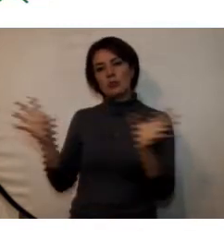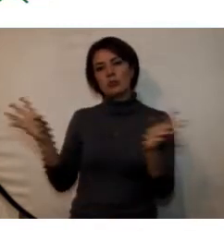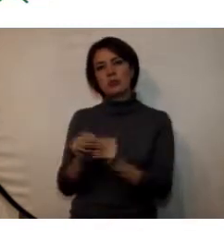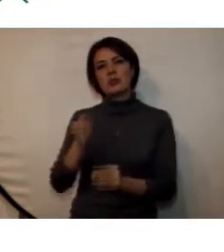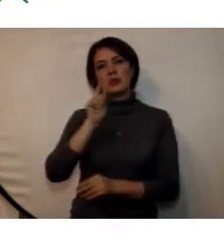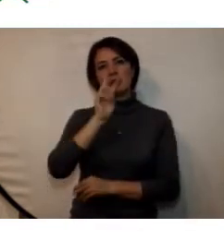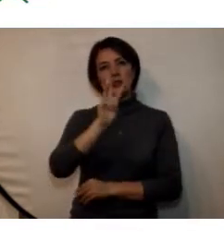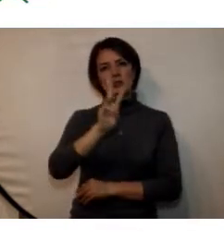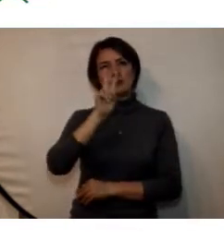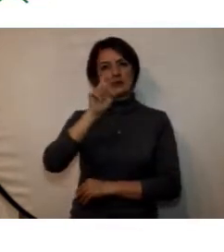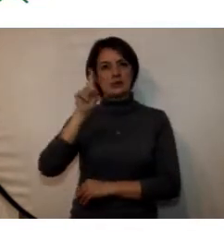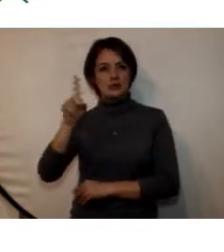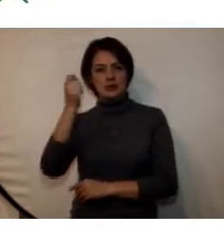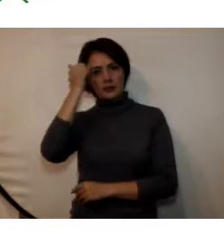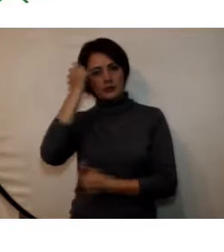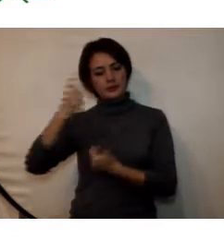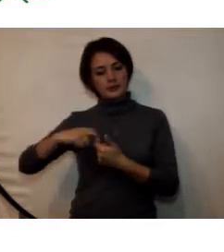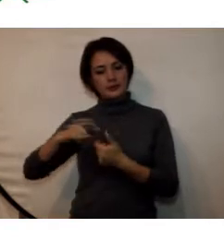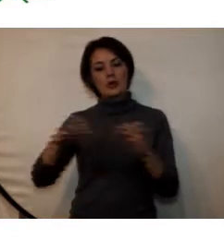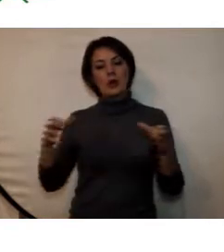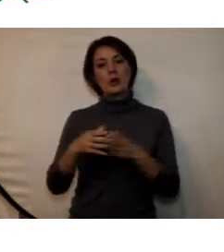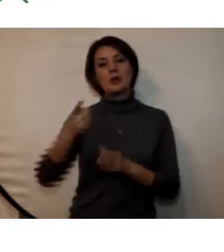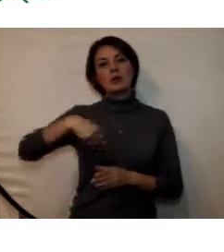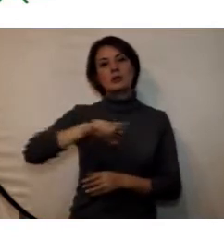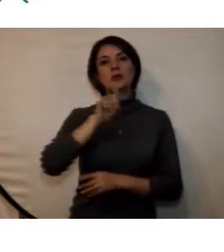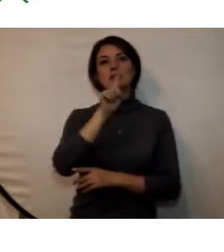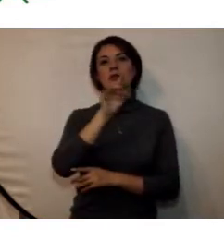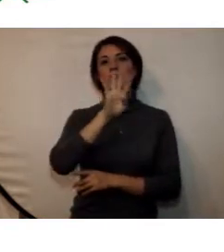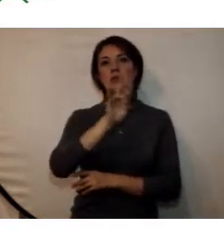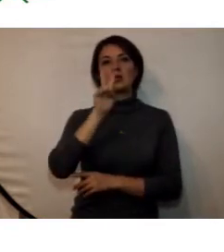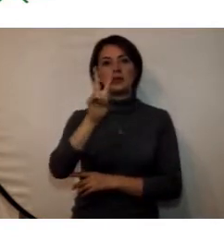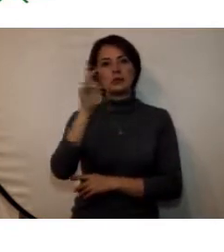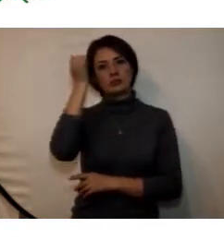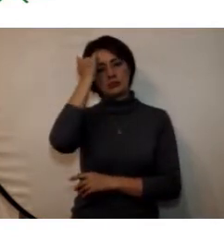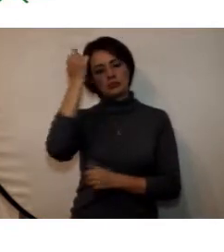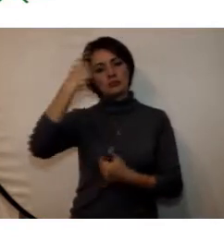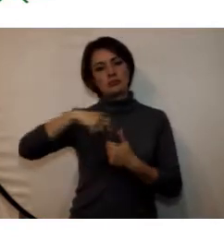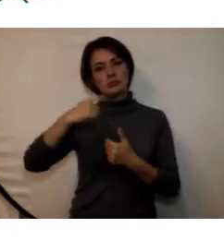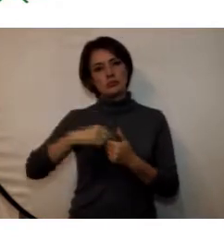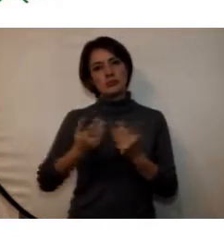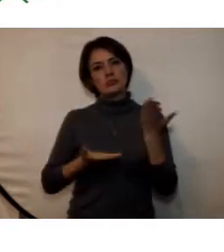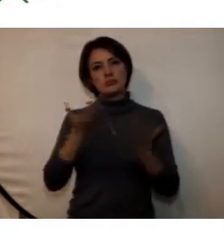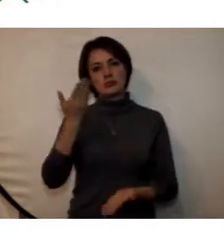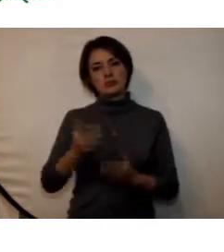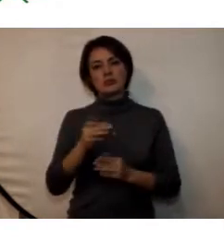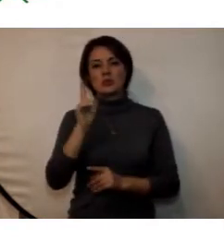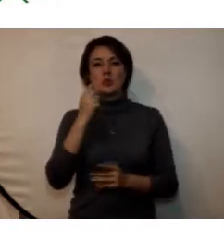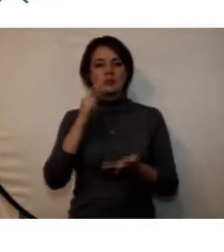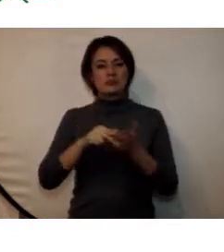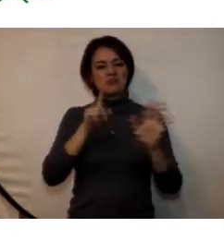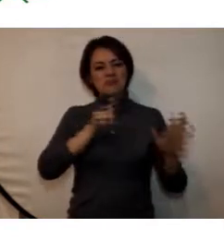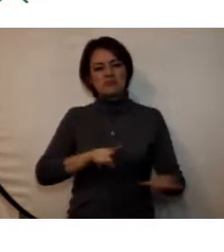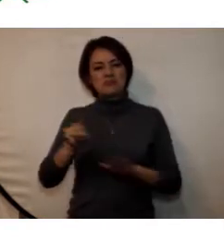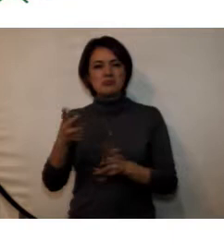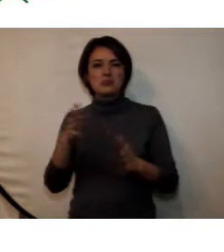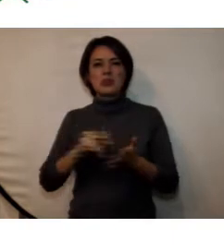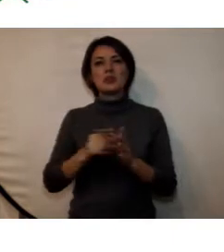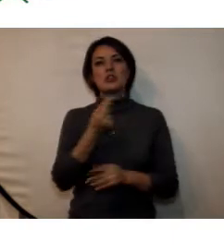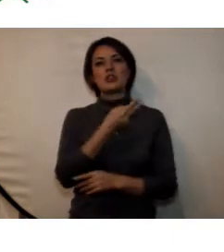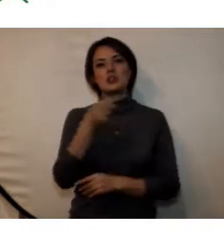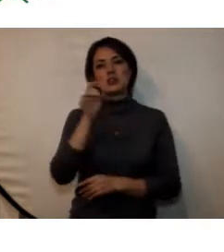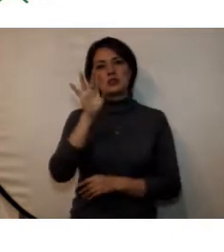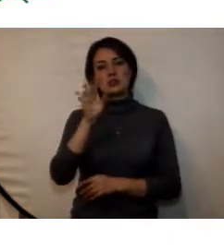371 también se contó con un equipo de 142 docentes ocasionales y un promedio por semestre de 915